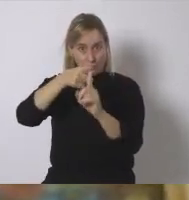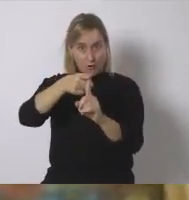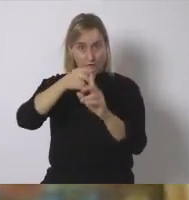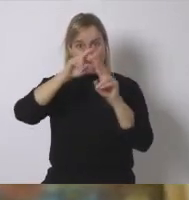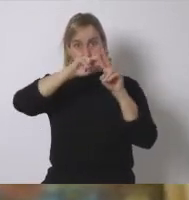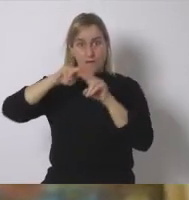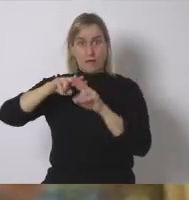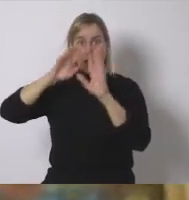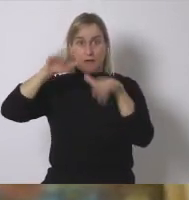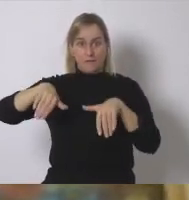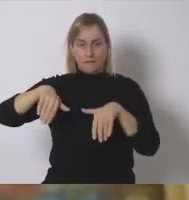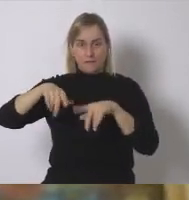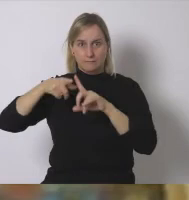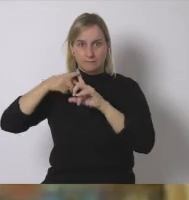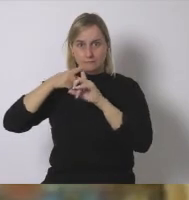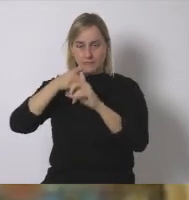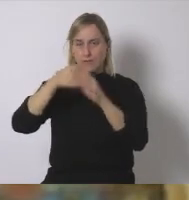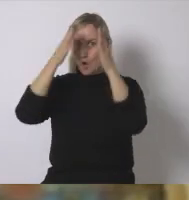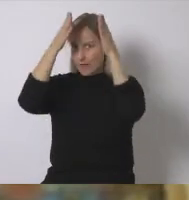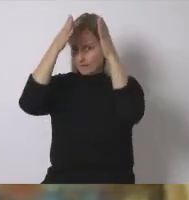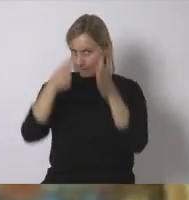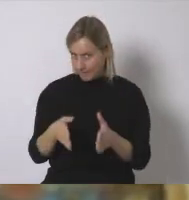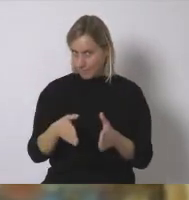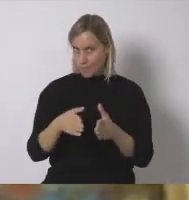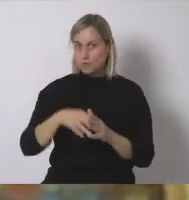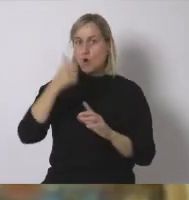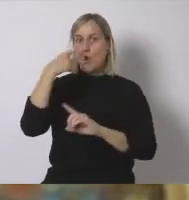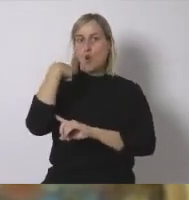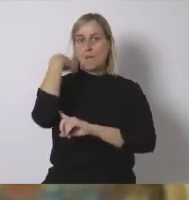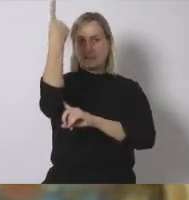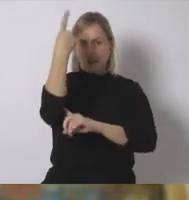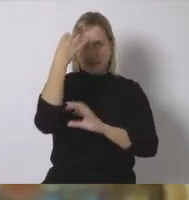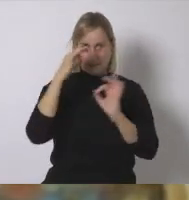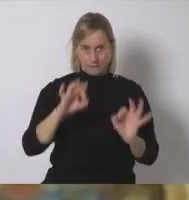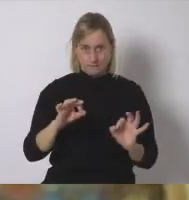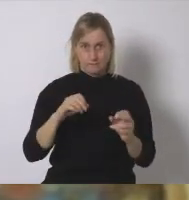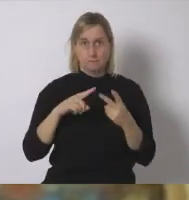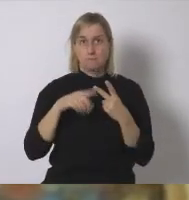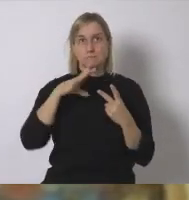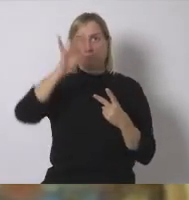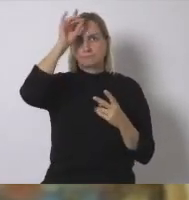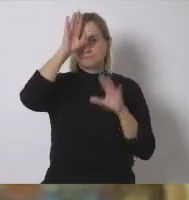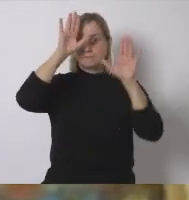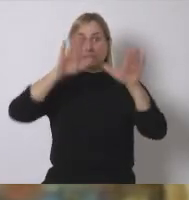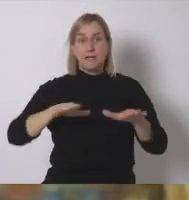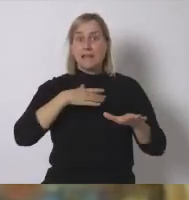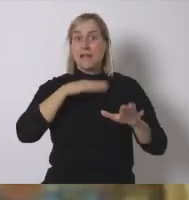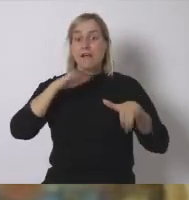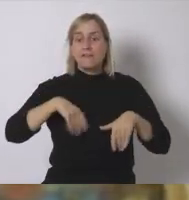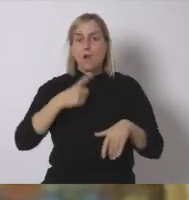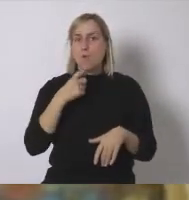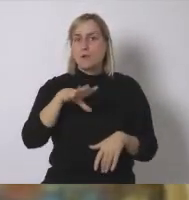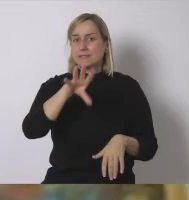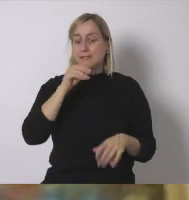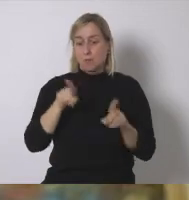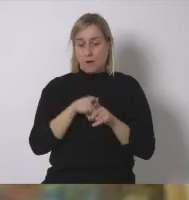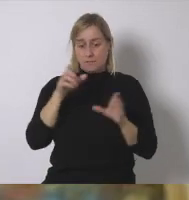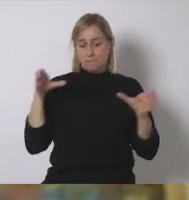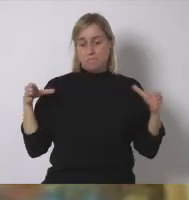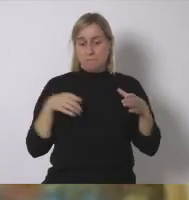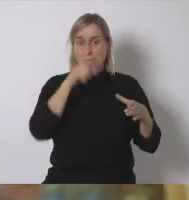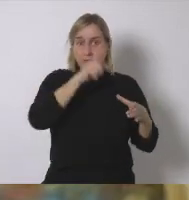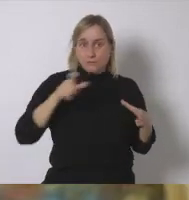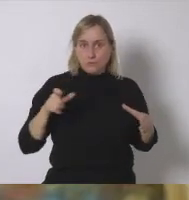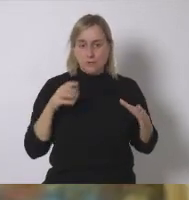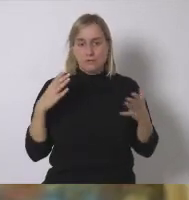falocéntrico idolatrar aquello más grande y no entendemos o nos cuesta mucho entender como civilización